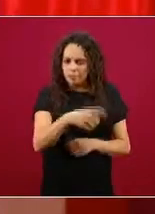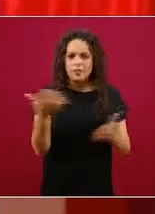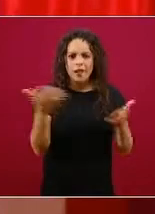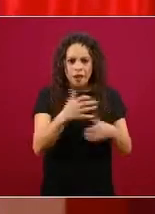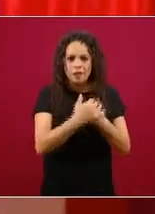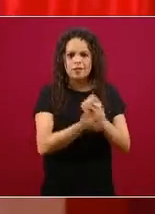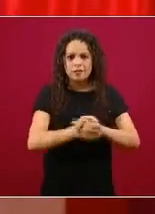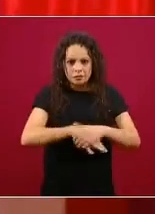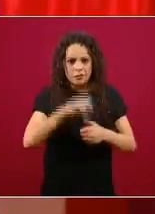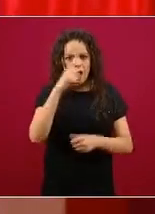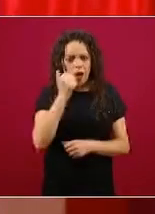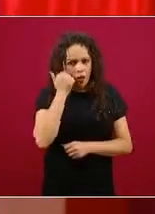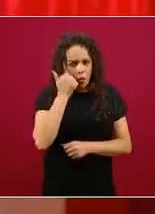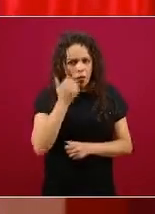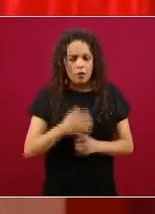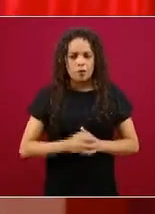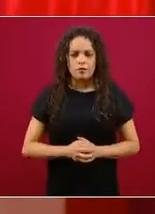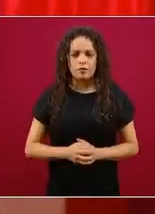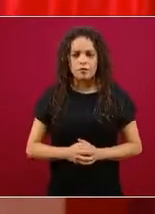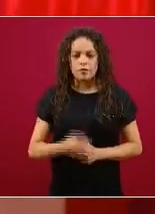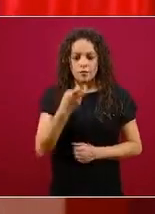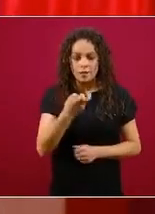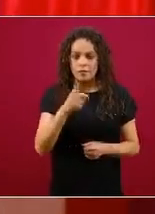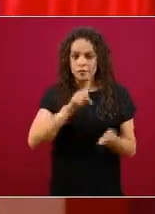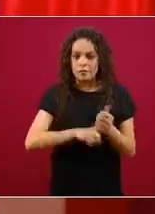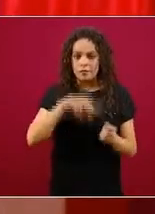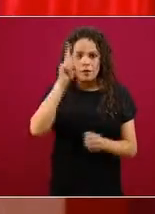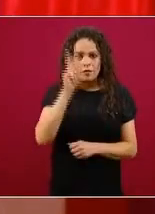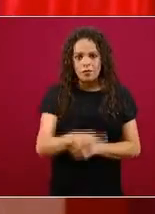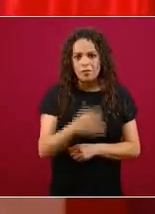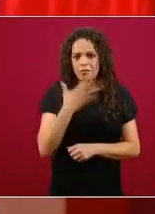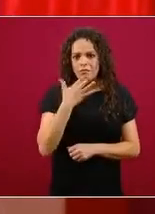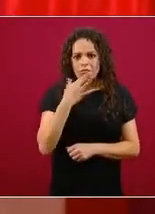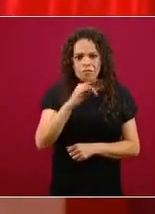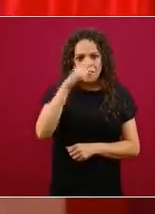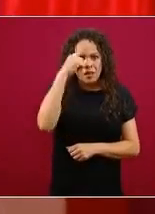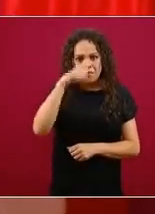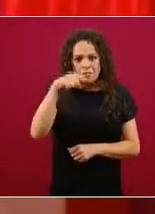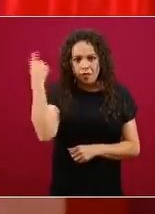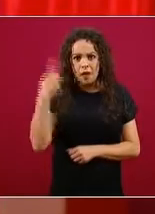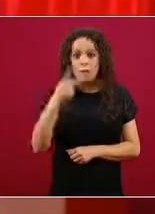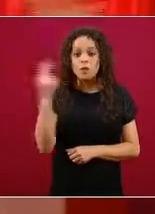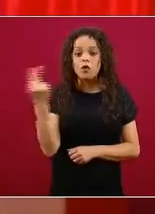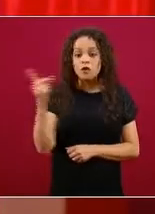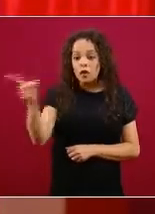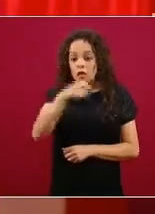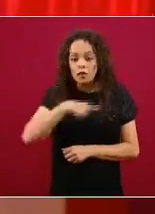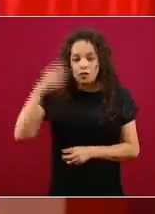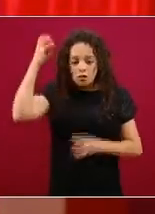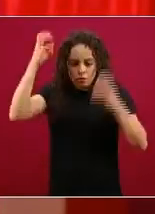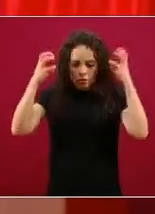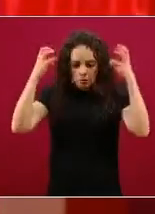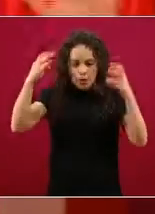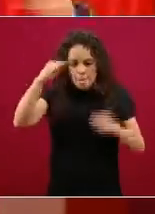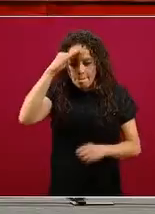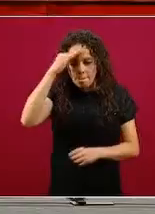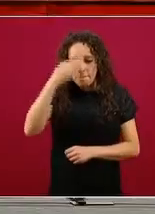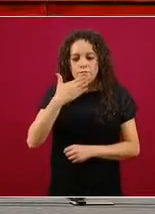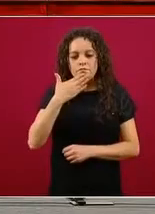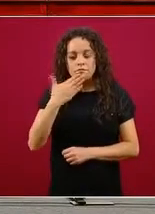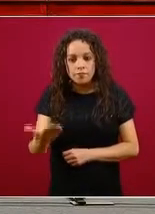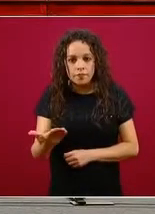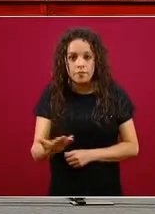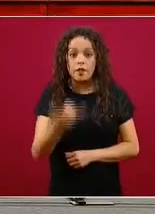relativamente simple pero que requiere conciencia del riesgo la sana distancia y hemos